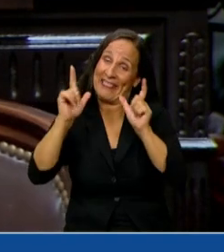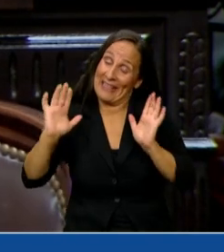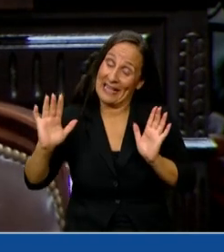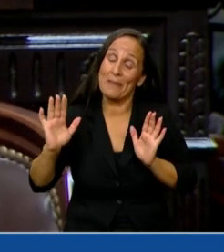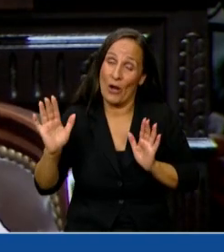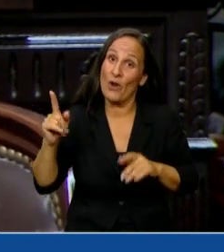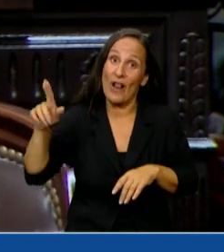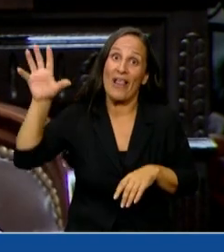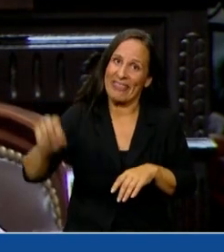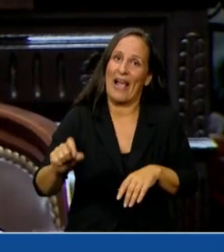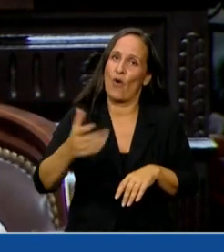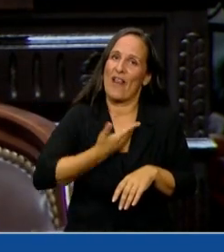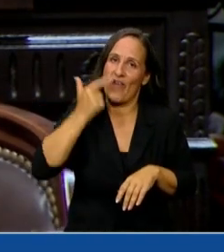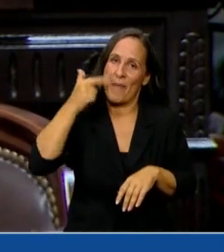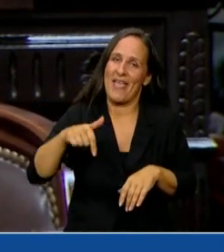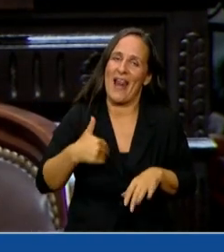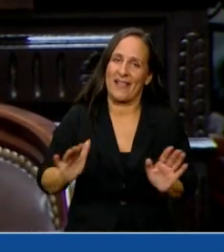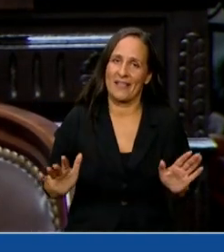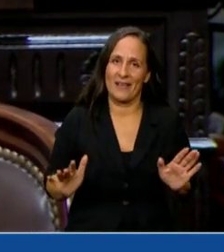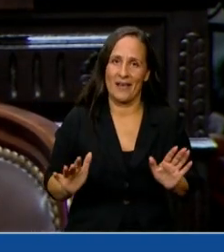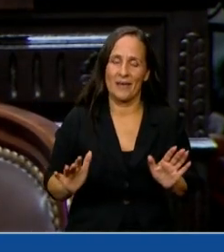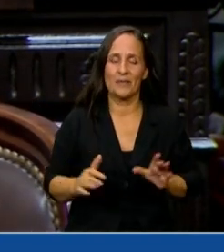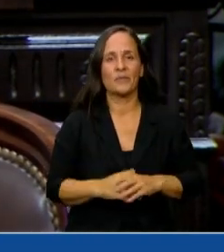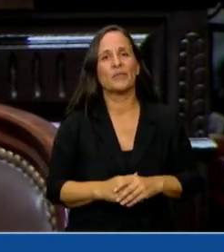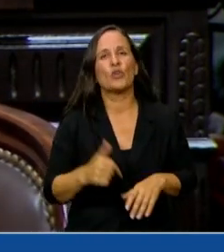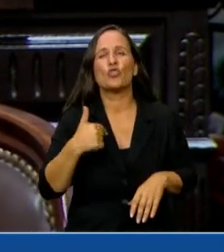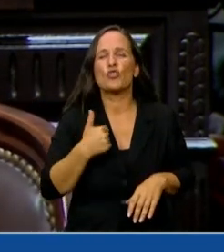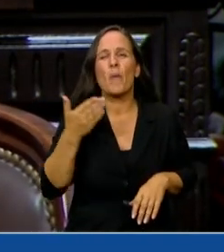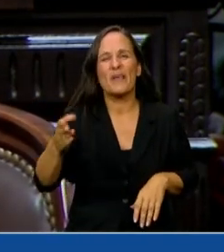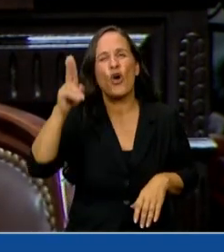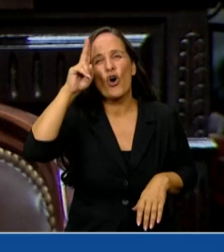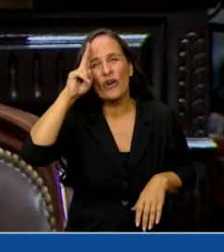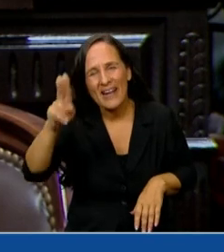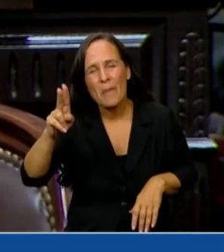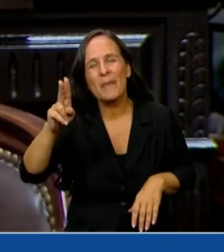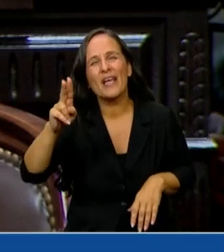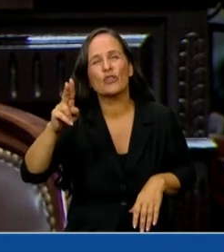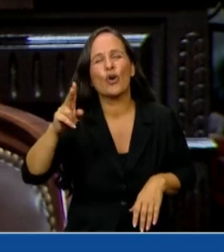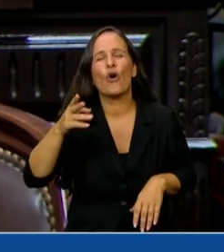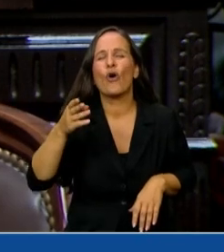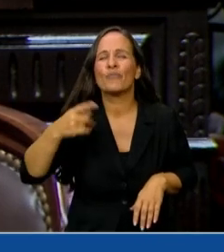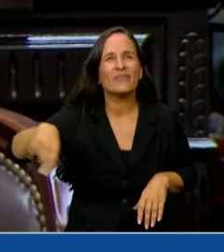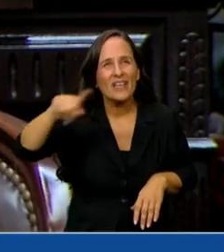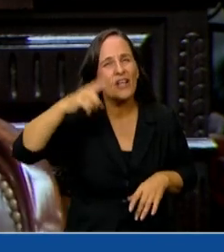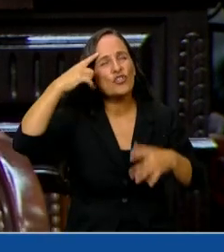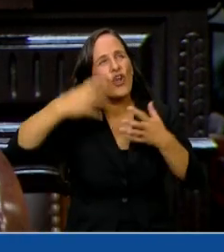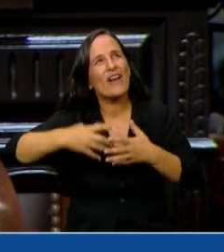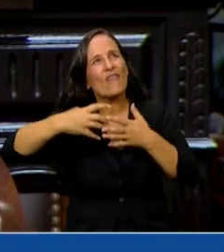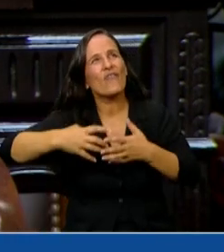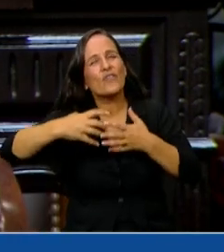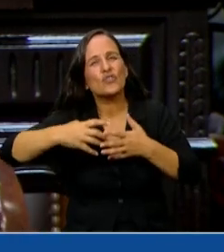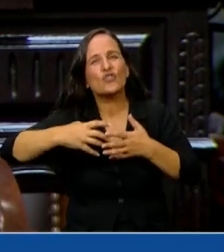Entonces yo lo que les voy a pedir, además del respeto y que de verdad nos amemos a la reflexión con este tema